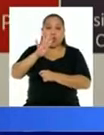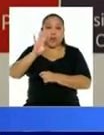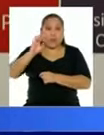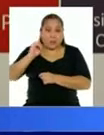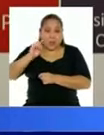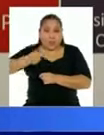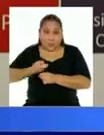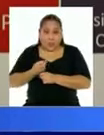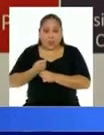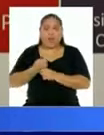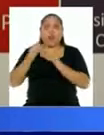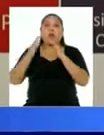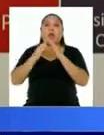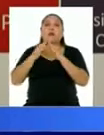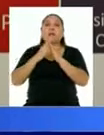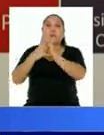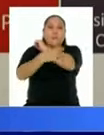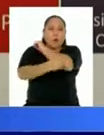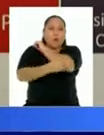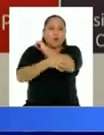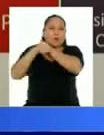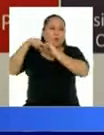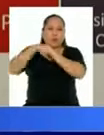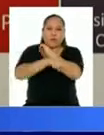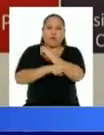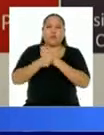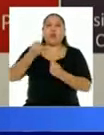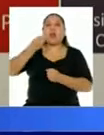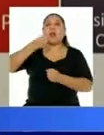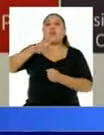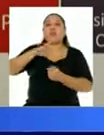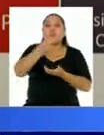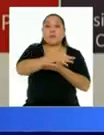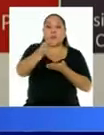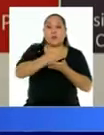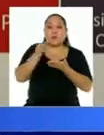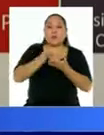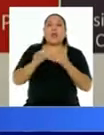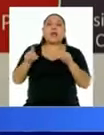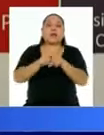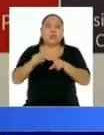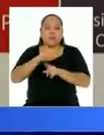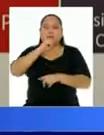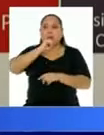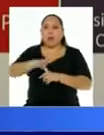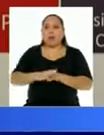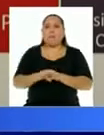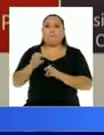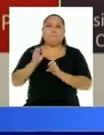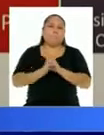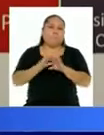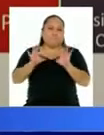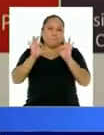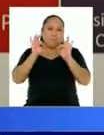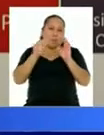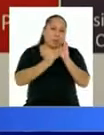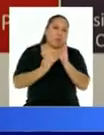pobreza o pobreza extrema de otras 14 provincias que también fueron declaradas en nivel extremo. En total,